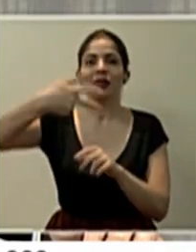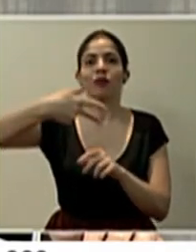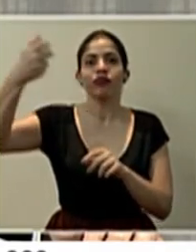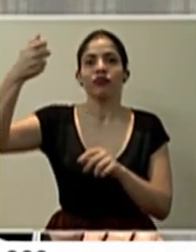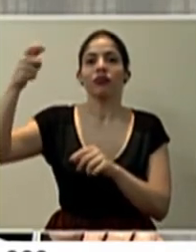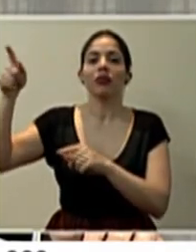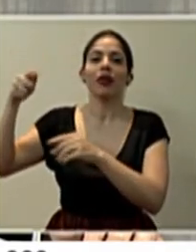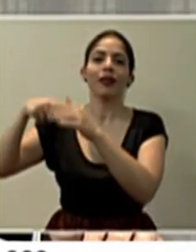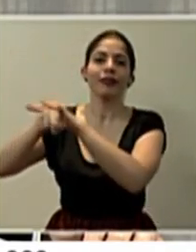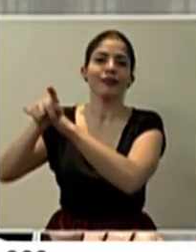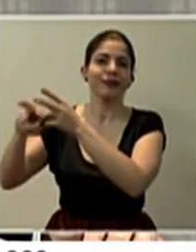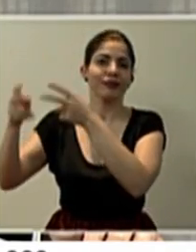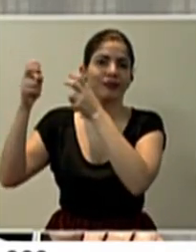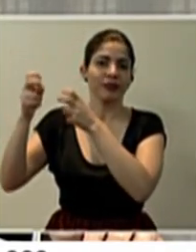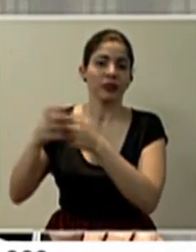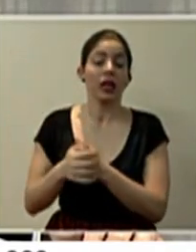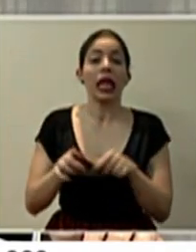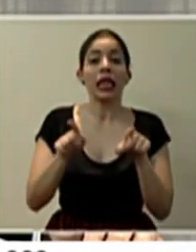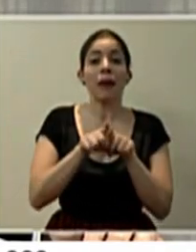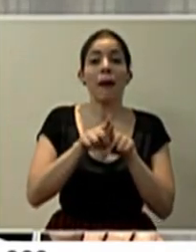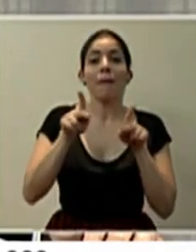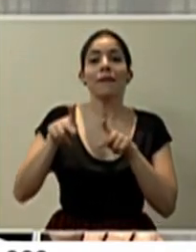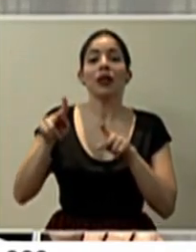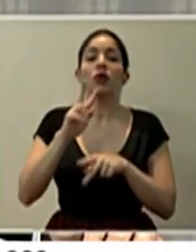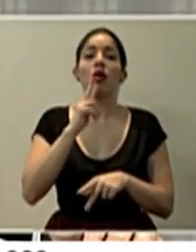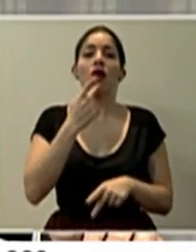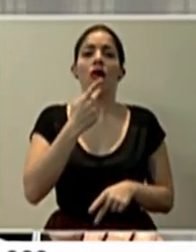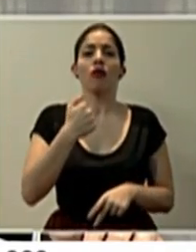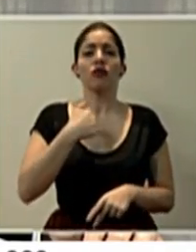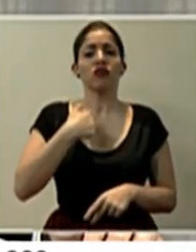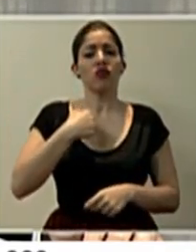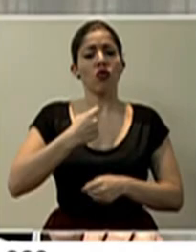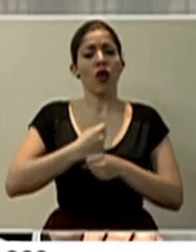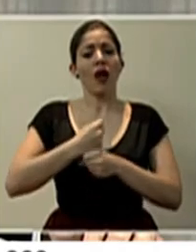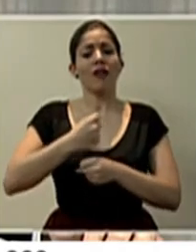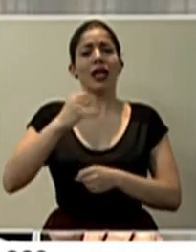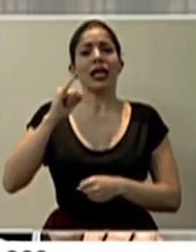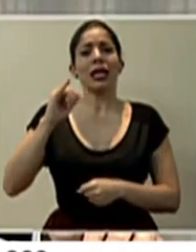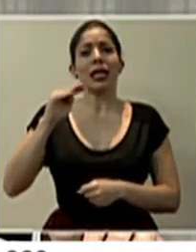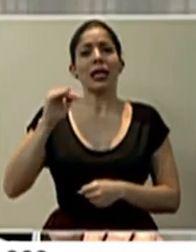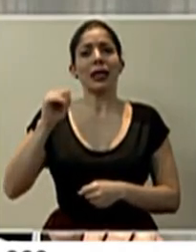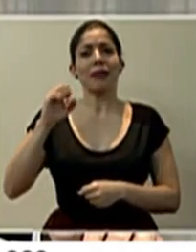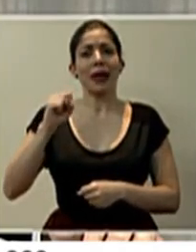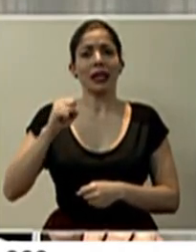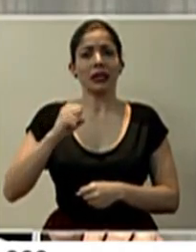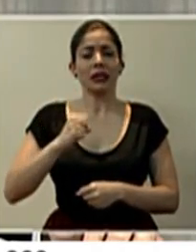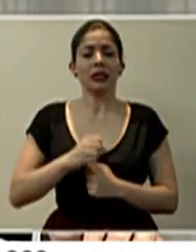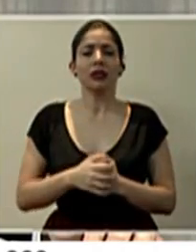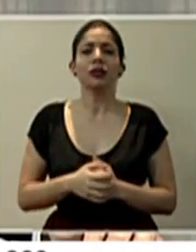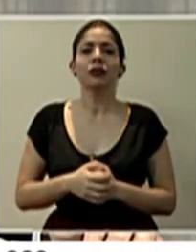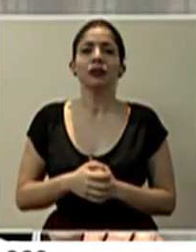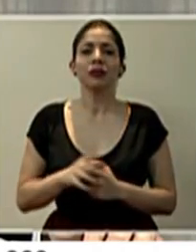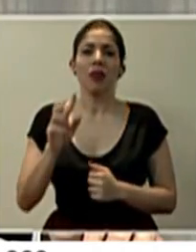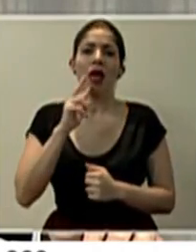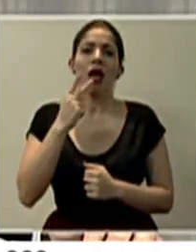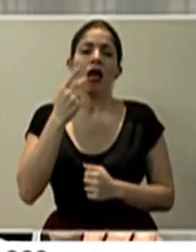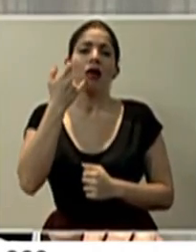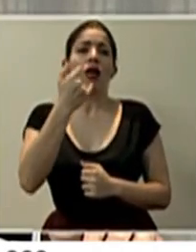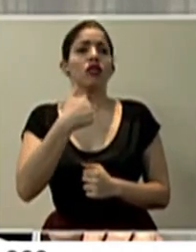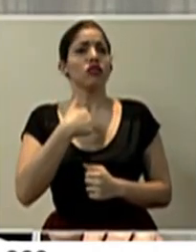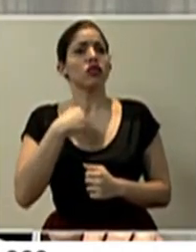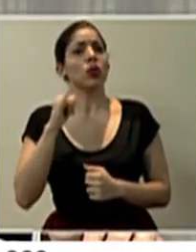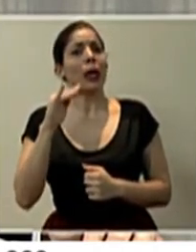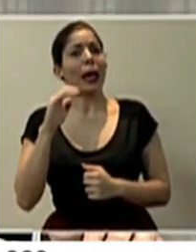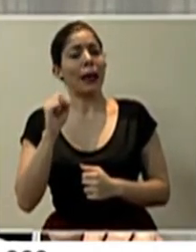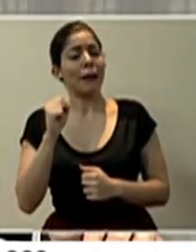los datos. También personas haciéndose pasar por funcionarios del Instituto Mixto de Ayuda Social, el IMAS, donde les